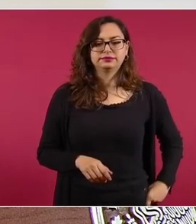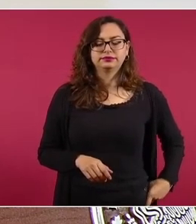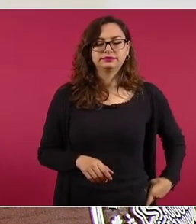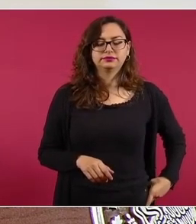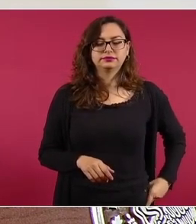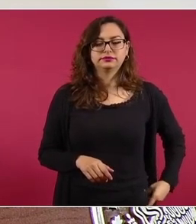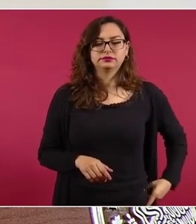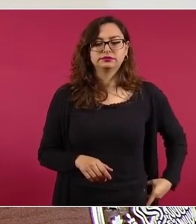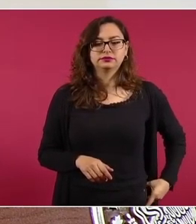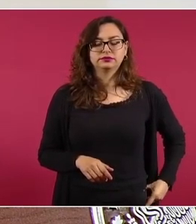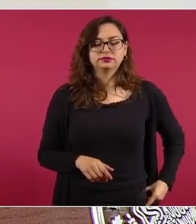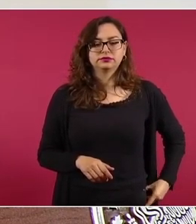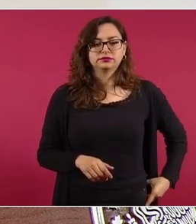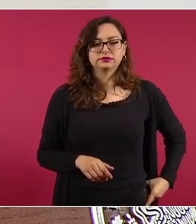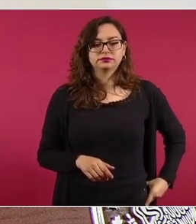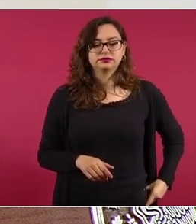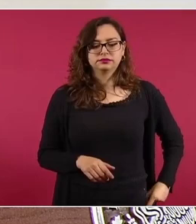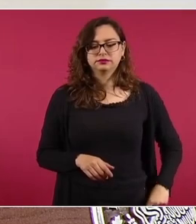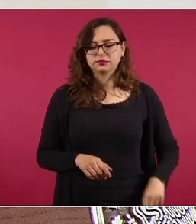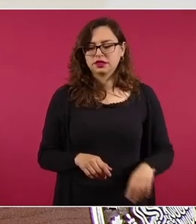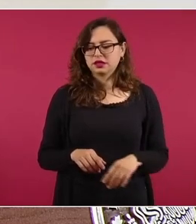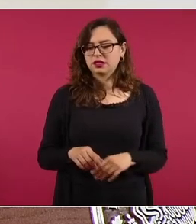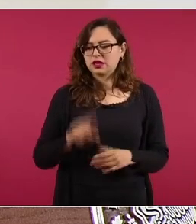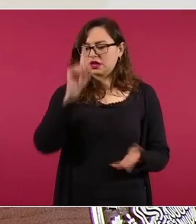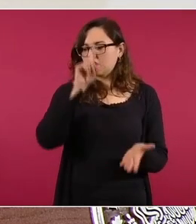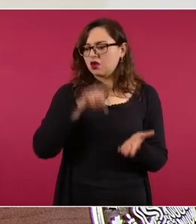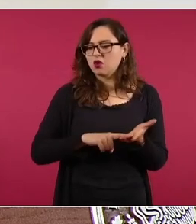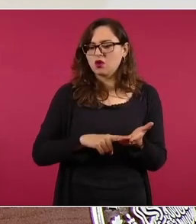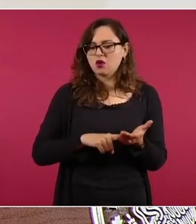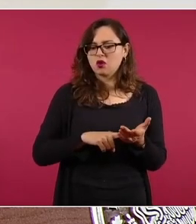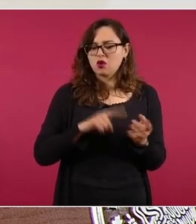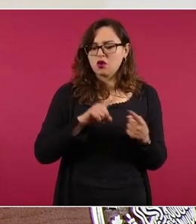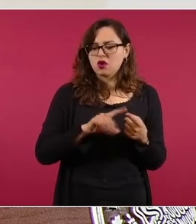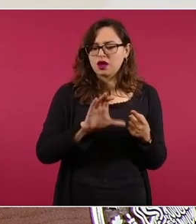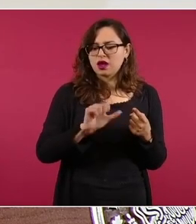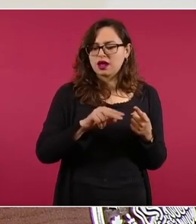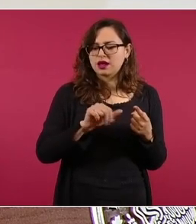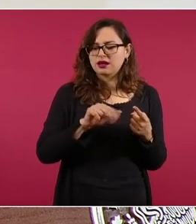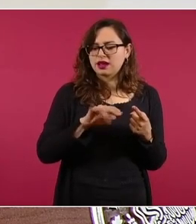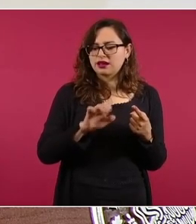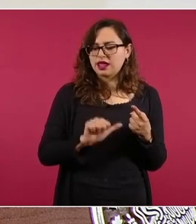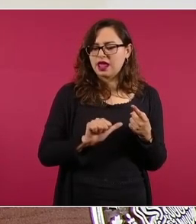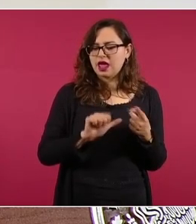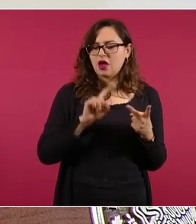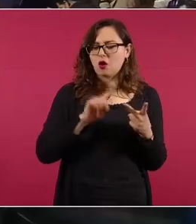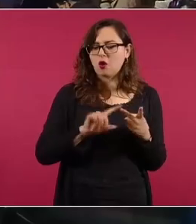es el de Cananea o el de la oda a Cuauhtemo